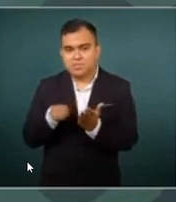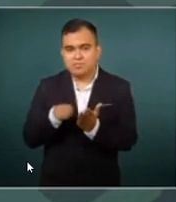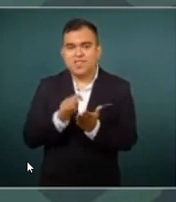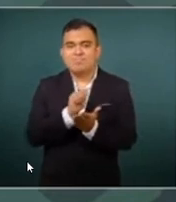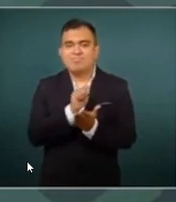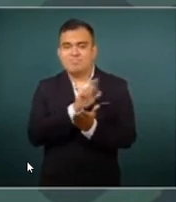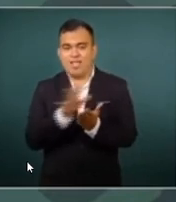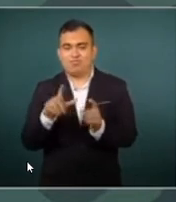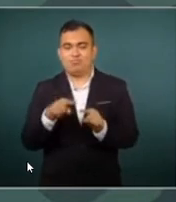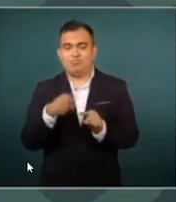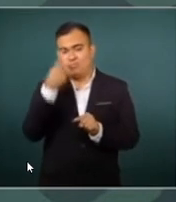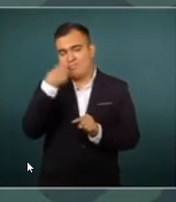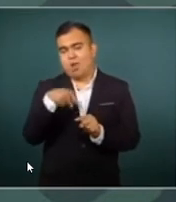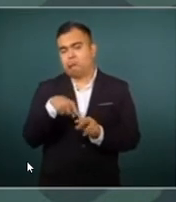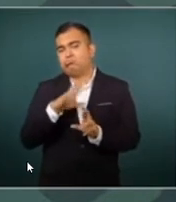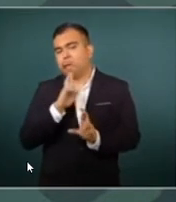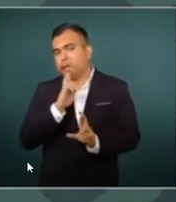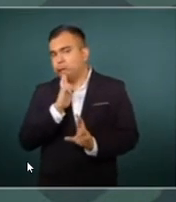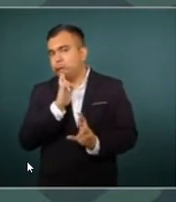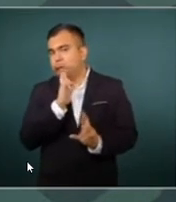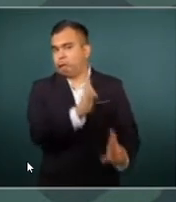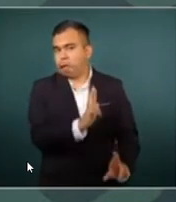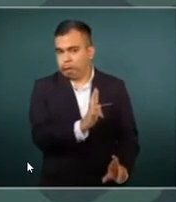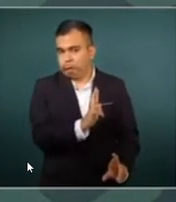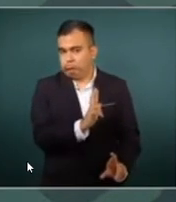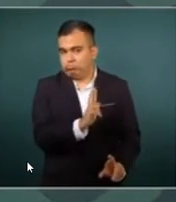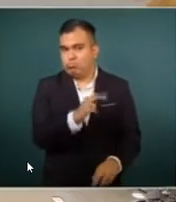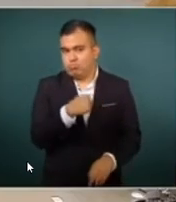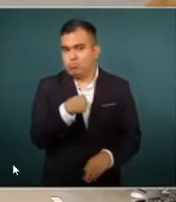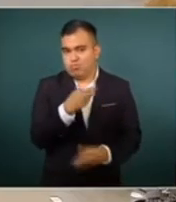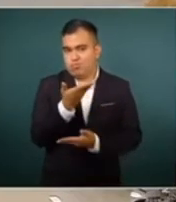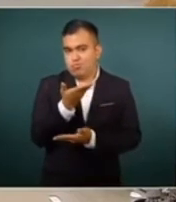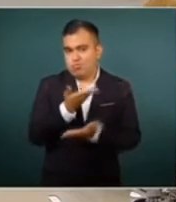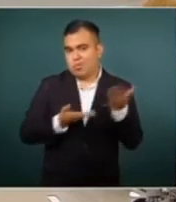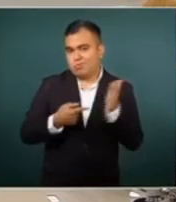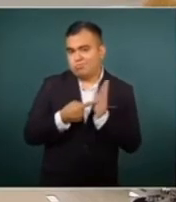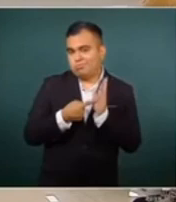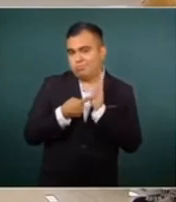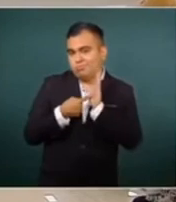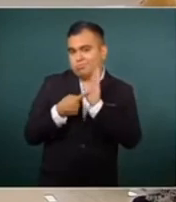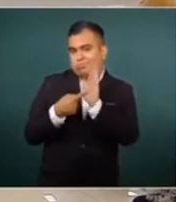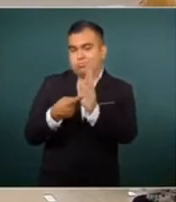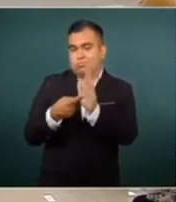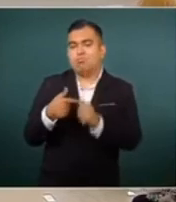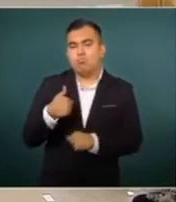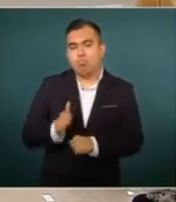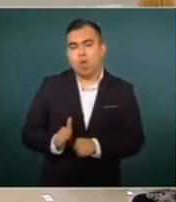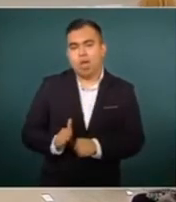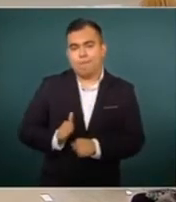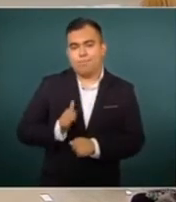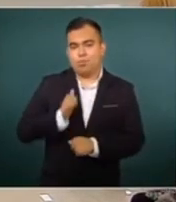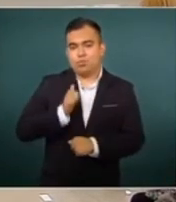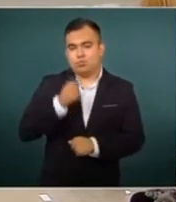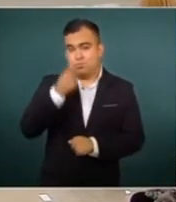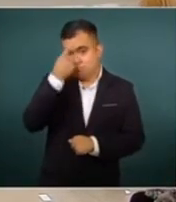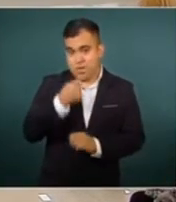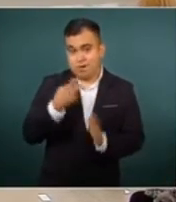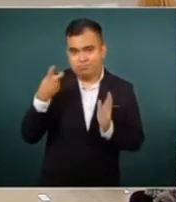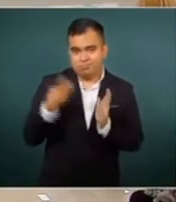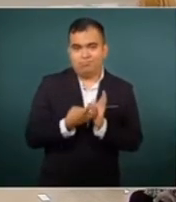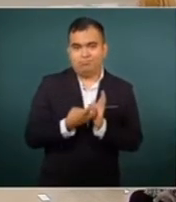que se los voy a compartir y aprovecho para que se conozca.